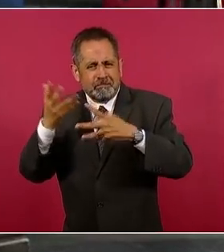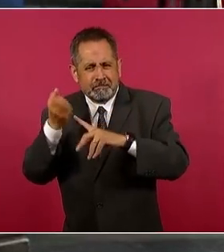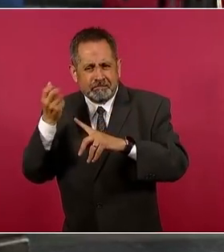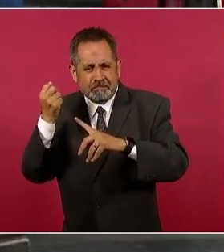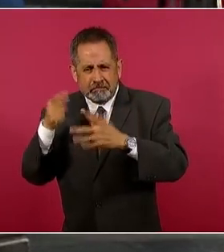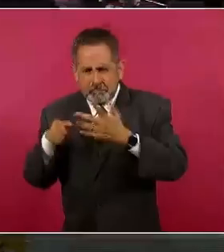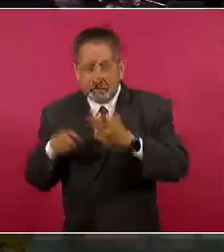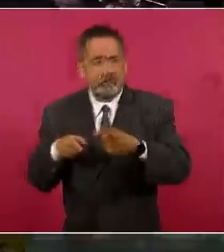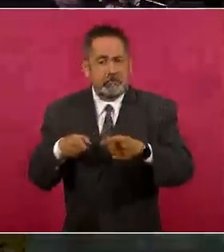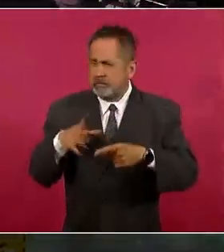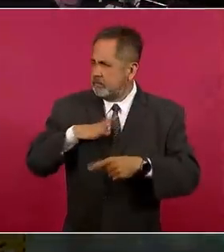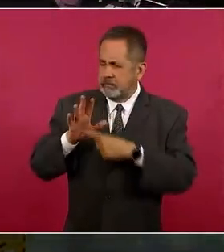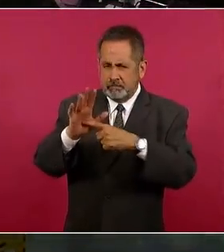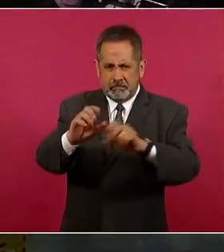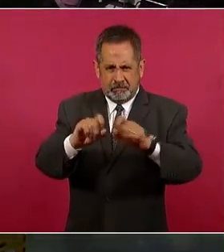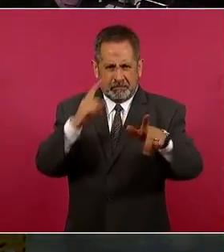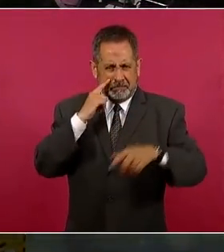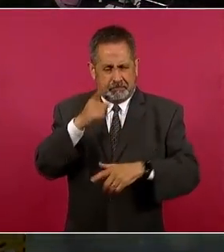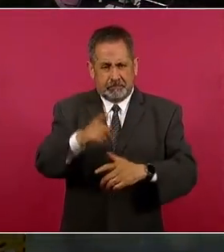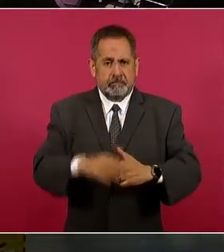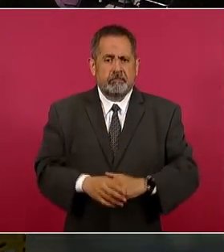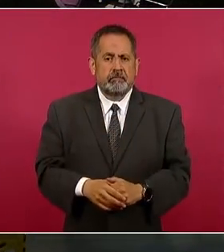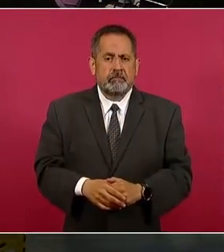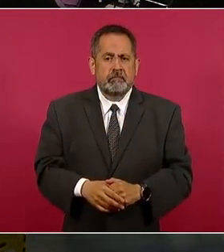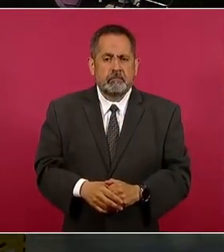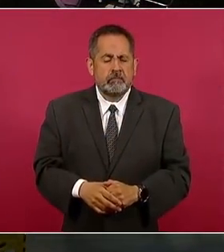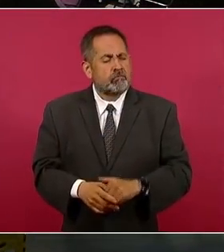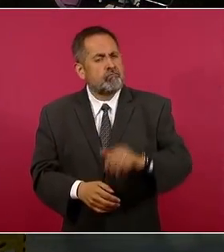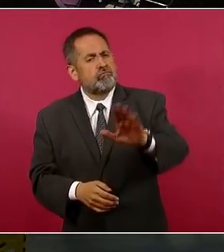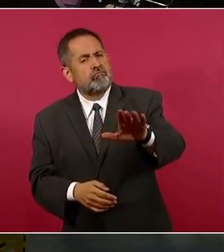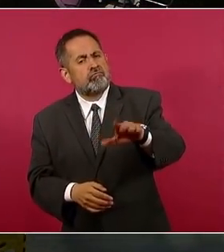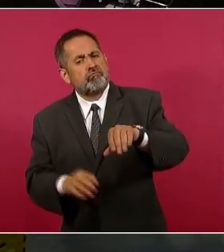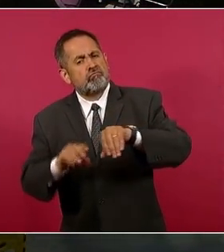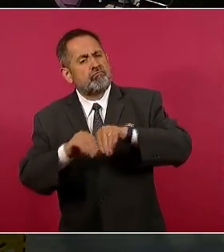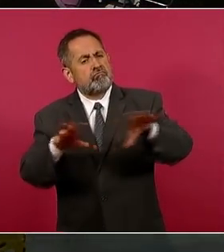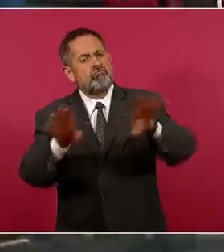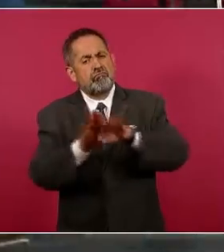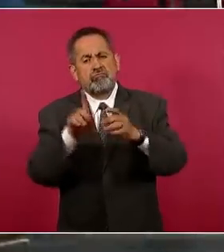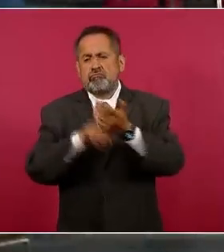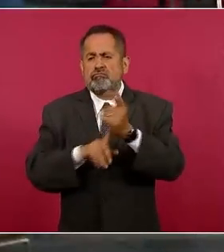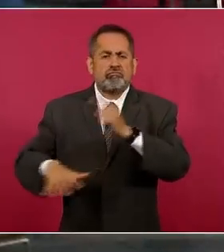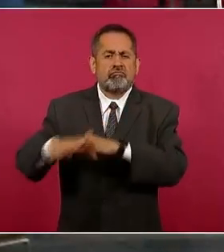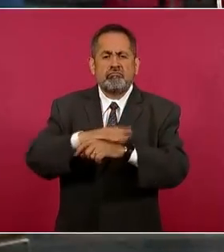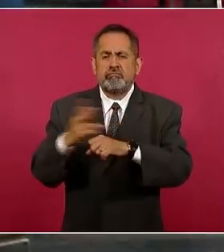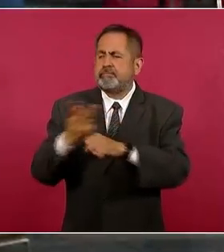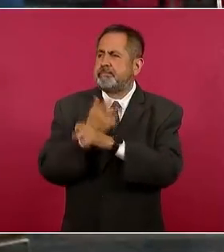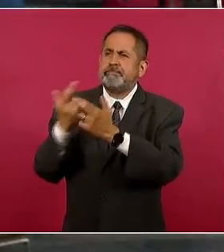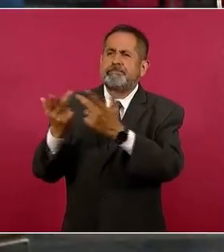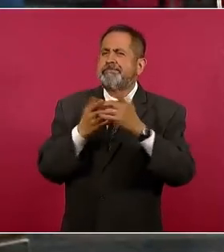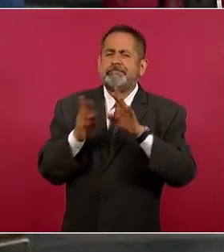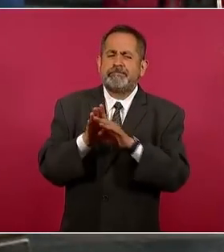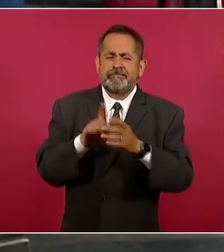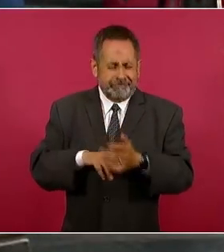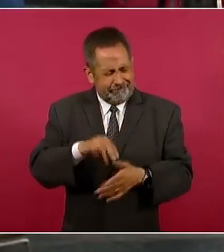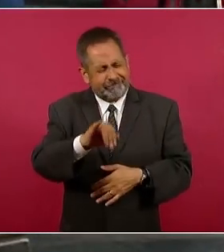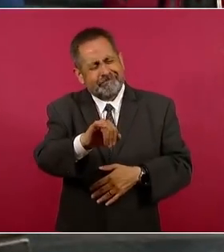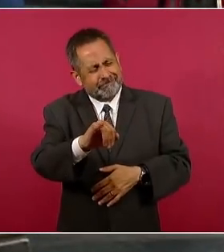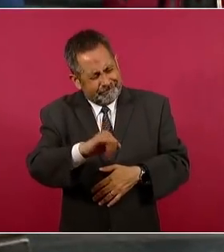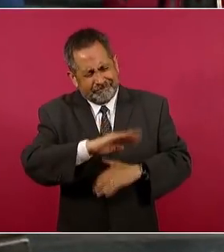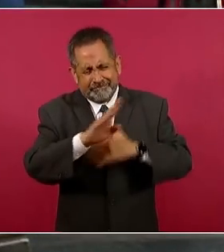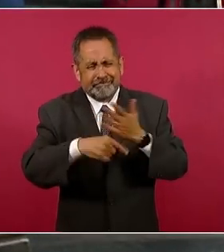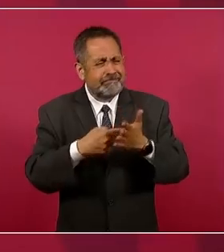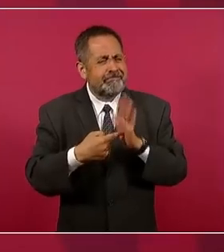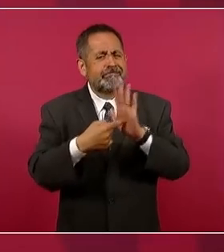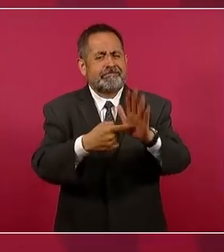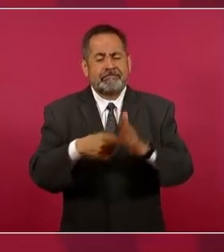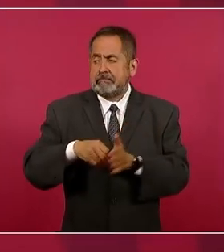¿Tienes el dato? ¿Por qué no lo pones? ¿Y van a dar a conocer las manifestaciones de impacto ambiental? Sí, todo. No tenemos